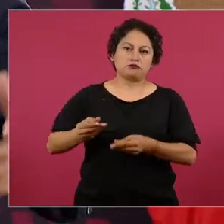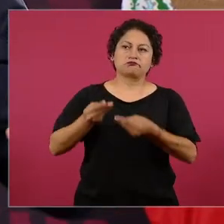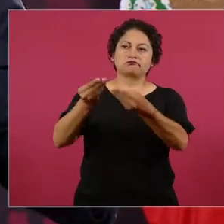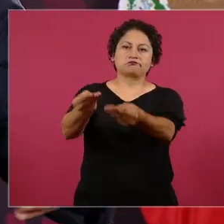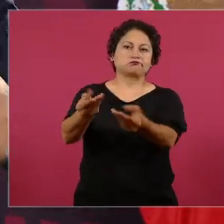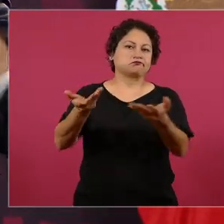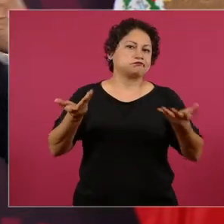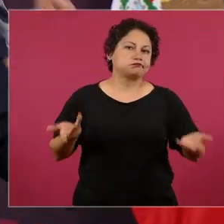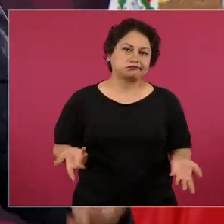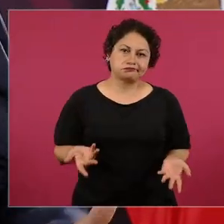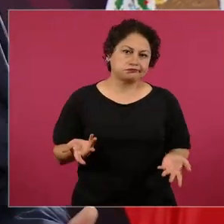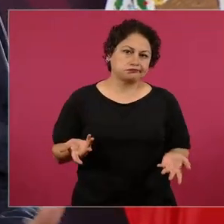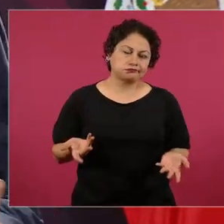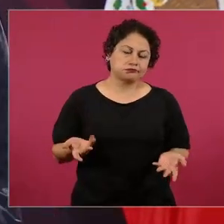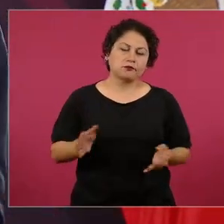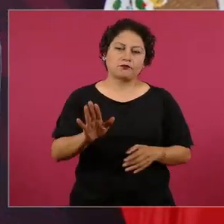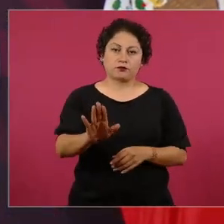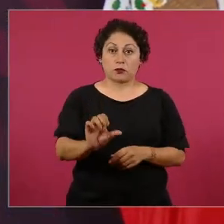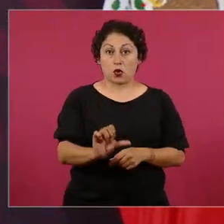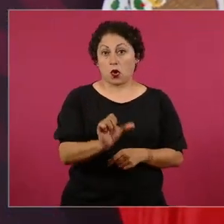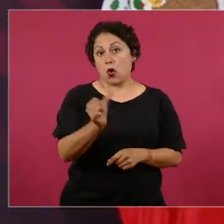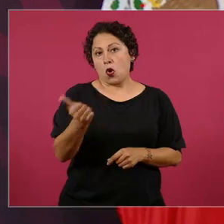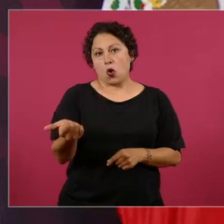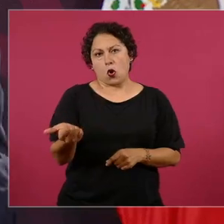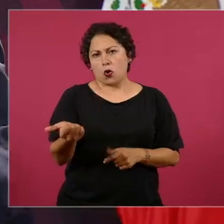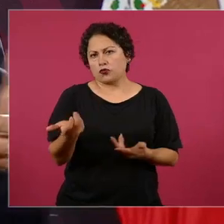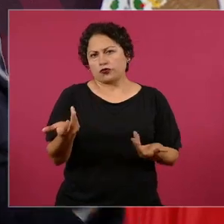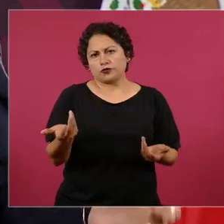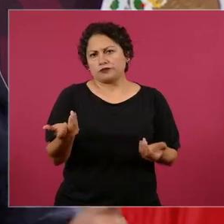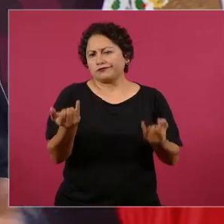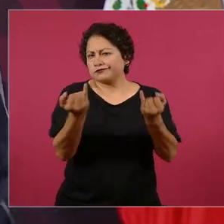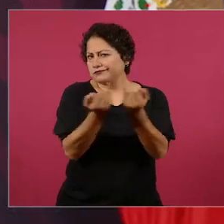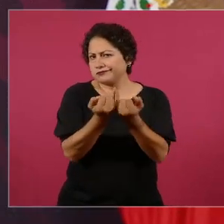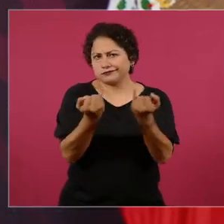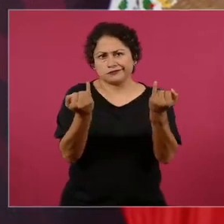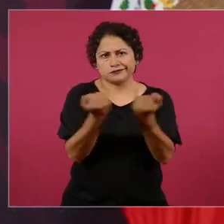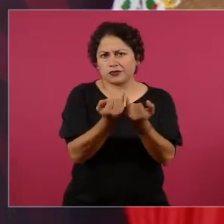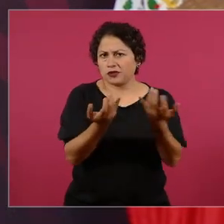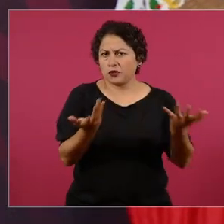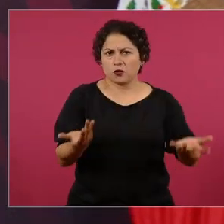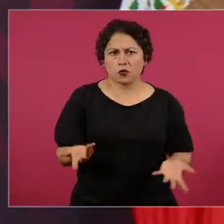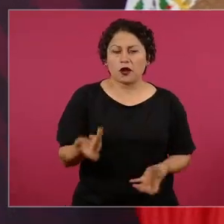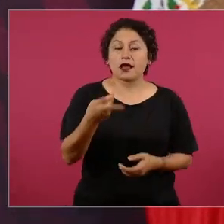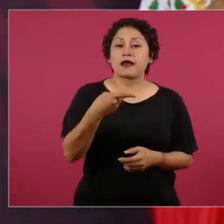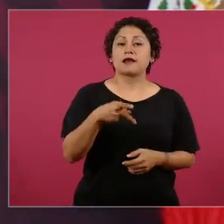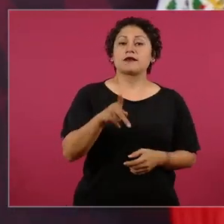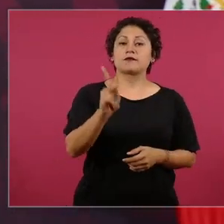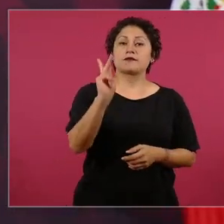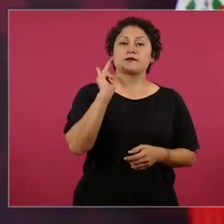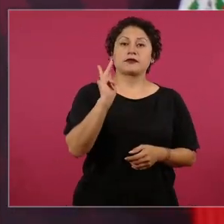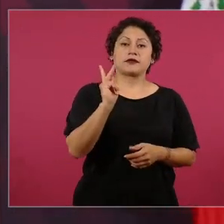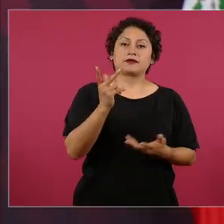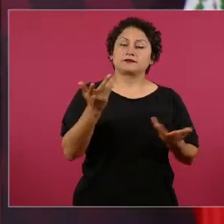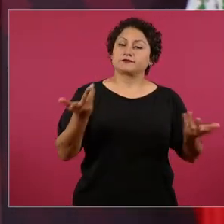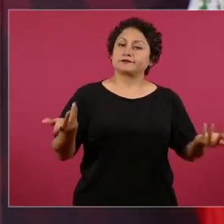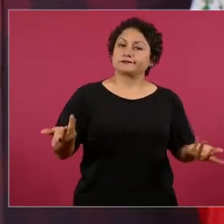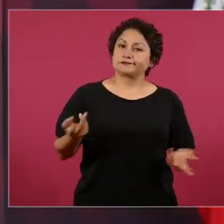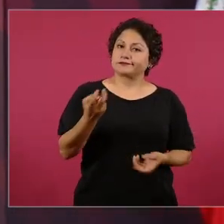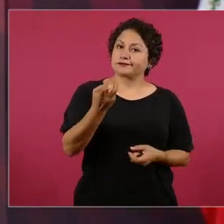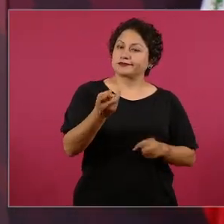puede resultar lo mismo, nada más que pues eso está todavía